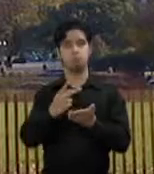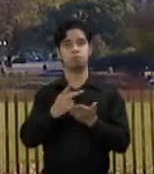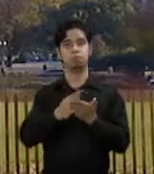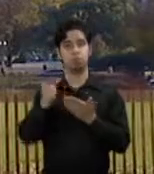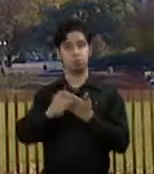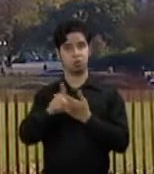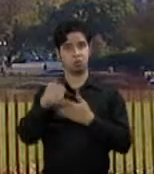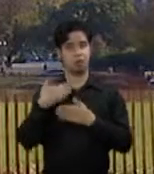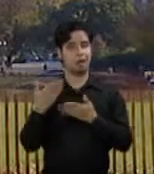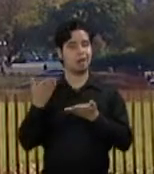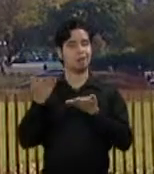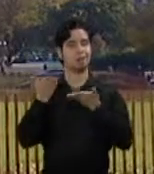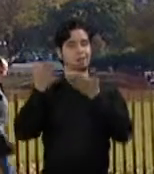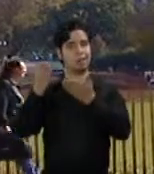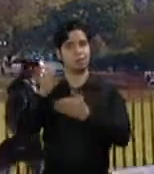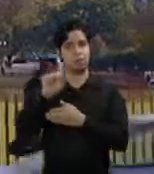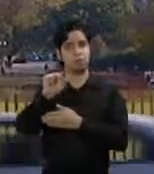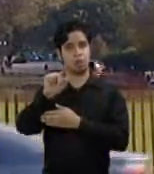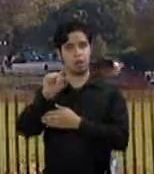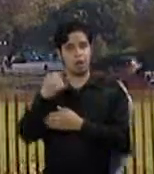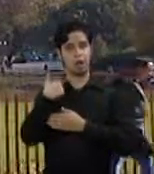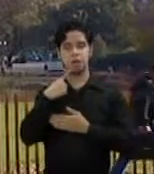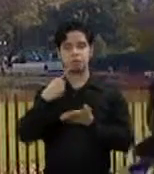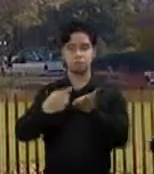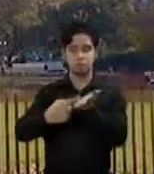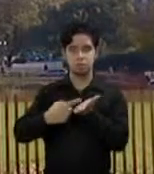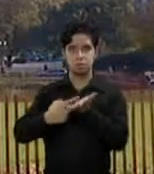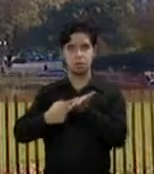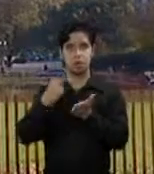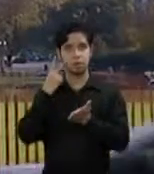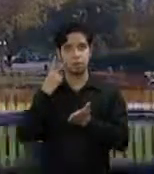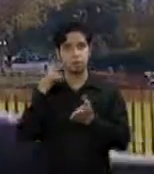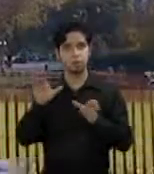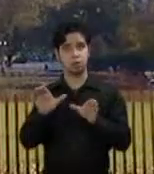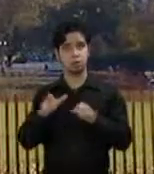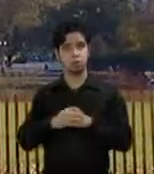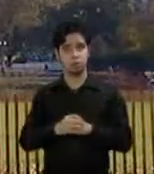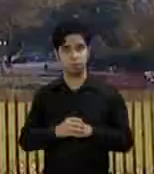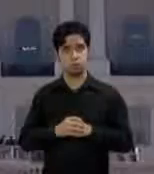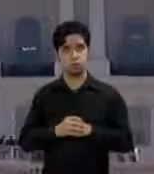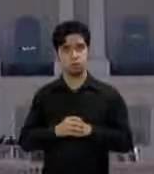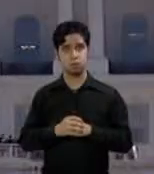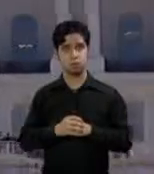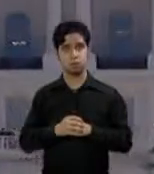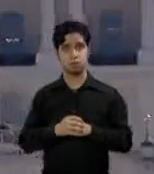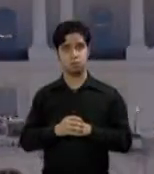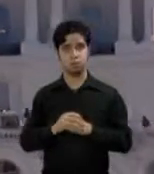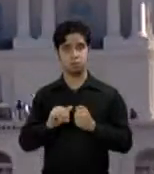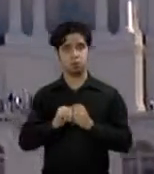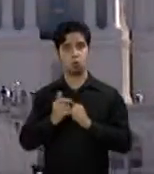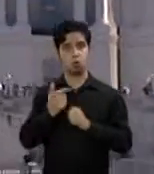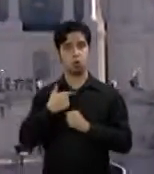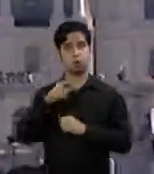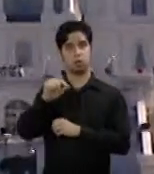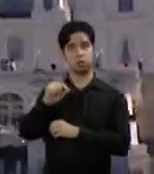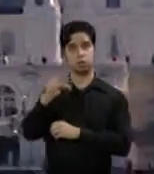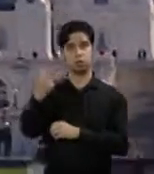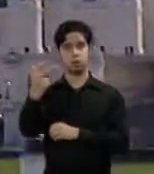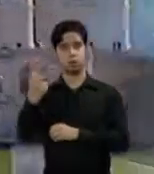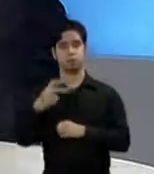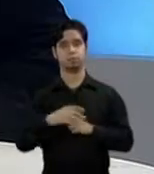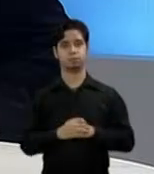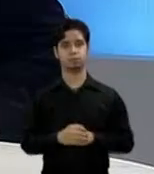debatido y aprobado a contrarreloj para evitar un nuevo cierre administrativo como el de 2013.